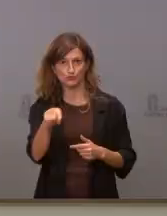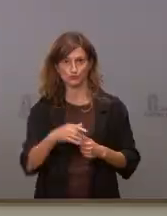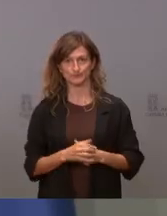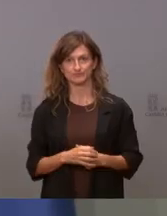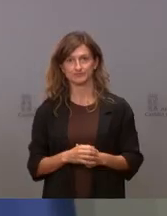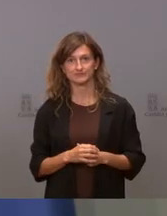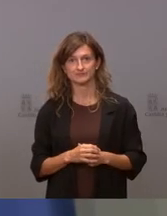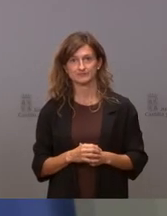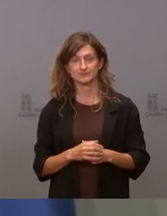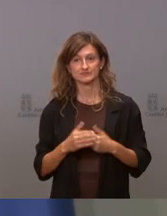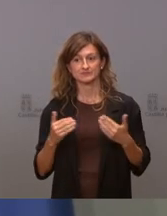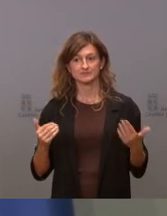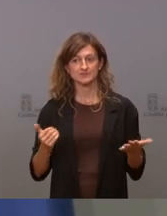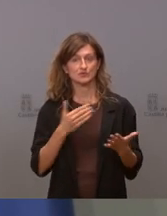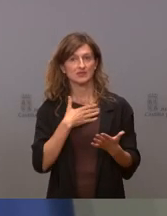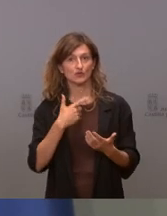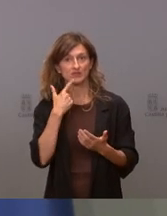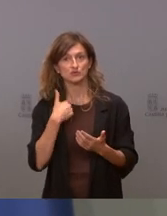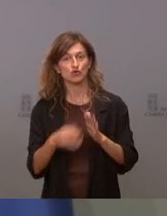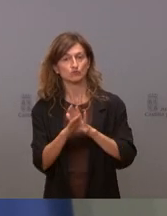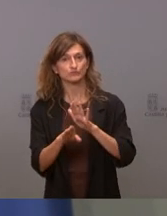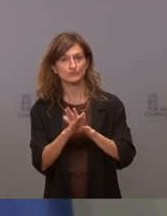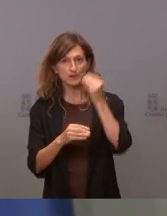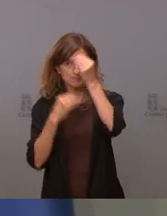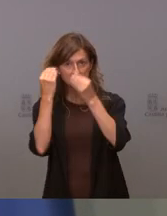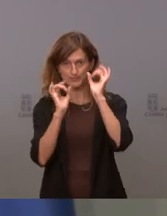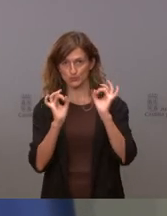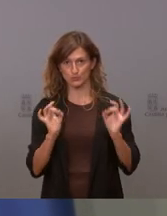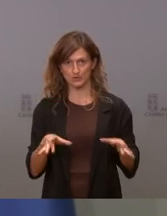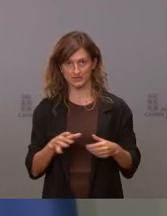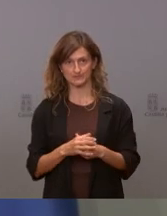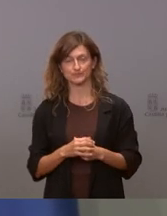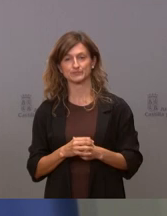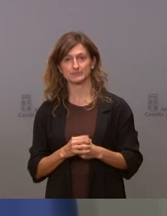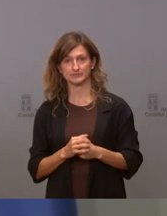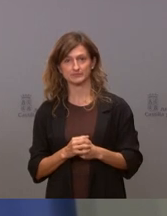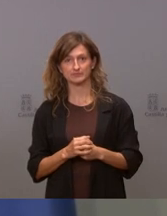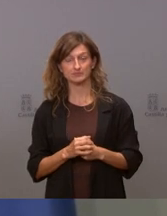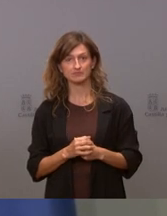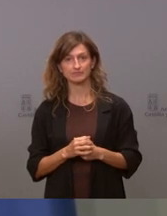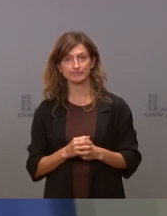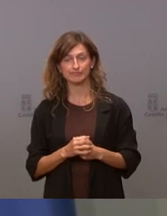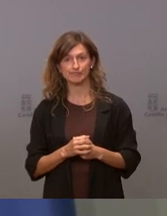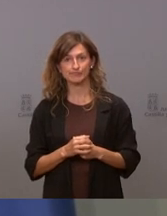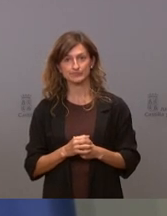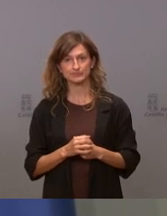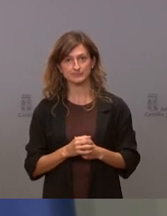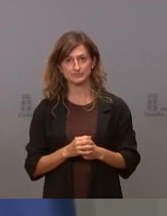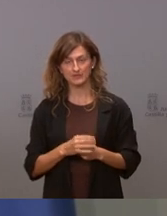Bueno, lo que quiero decir es que yo sigo pensando lo que pensaba y yo creo que hemos